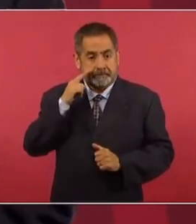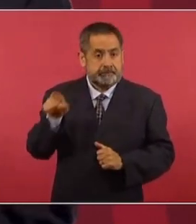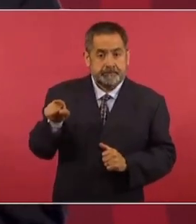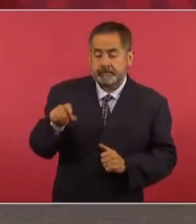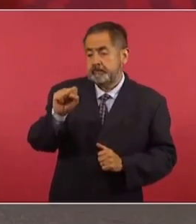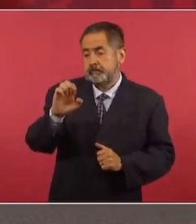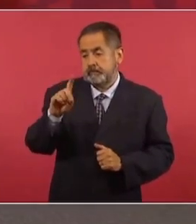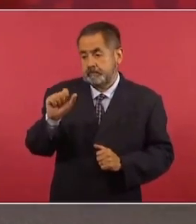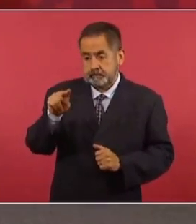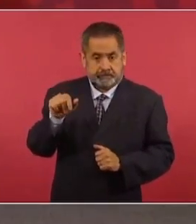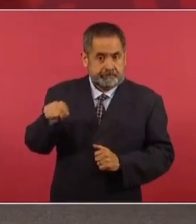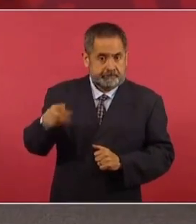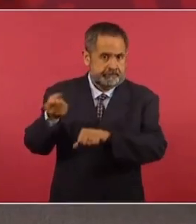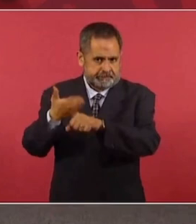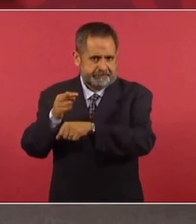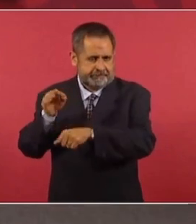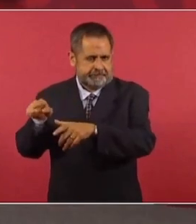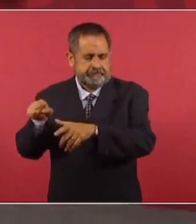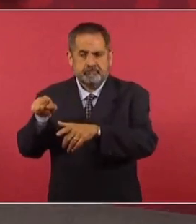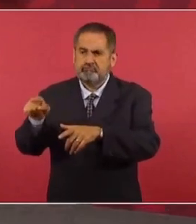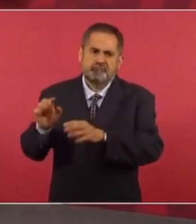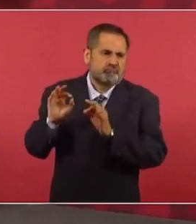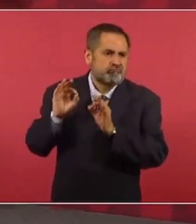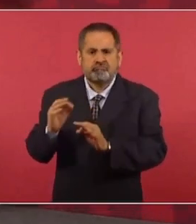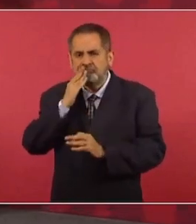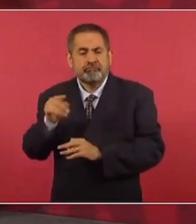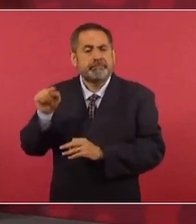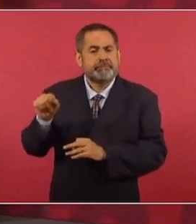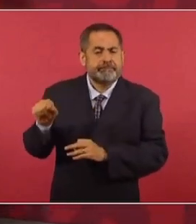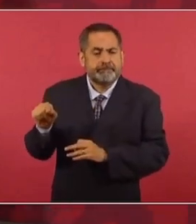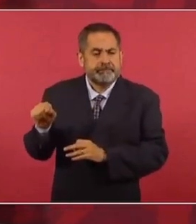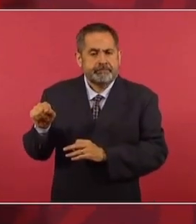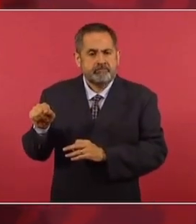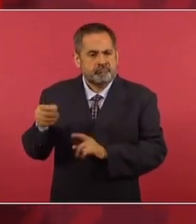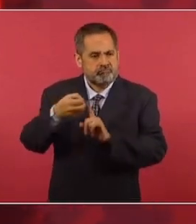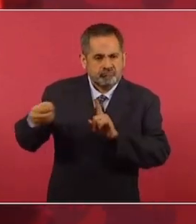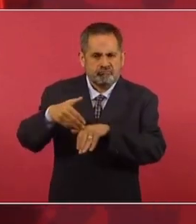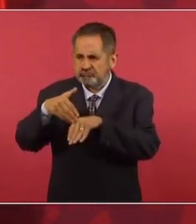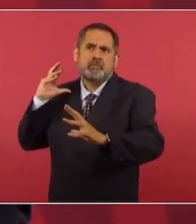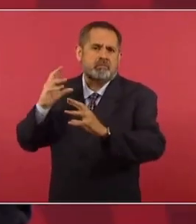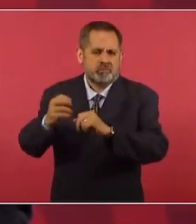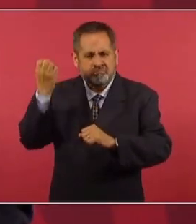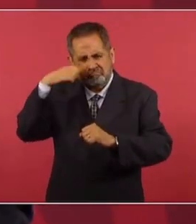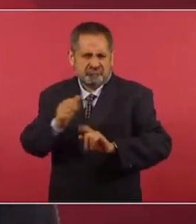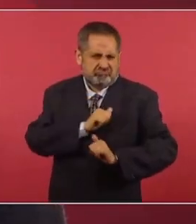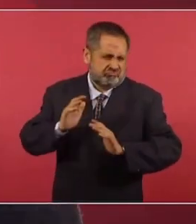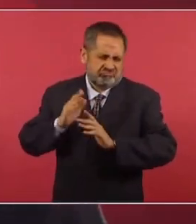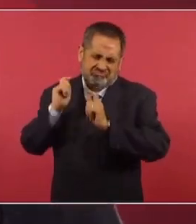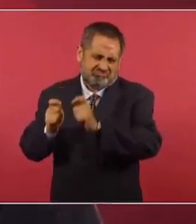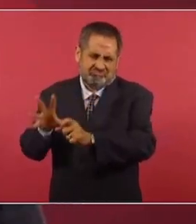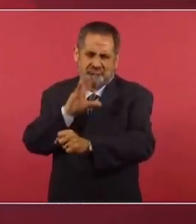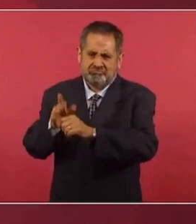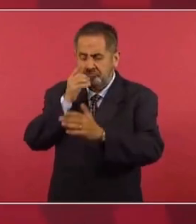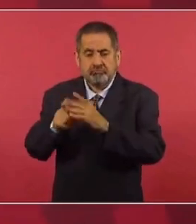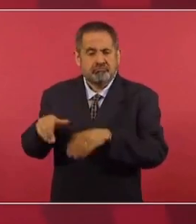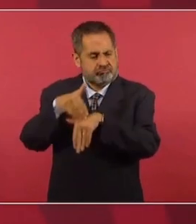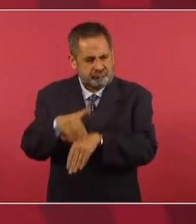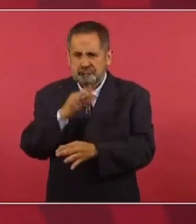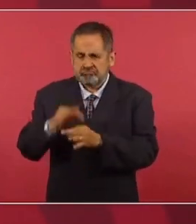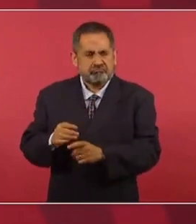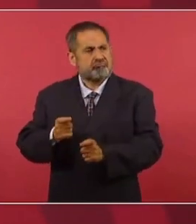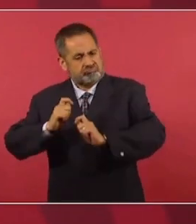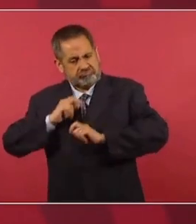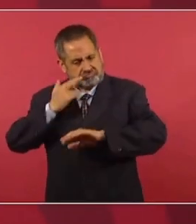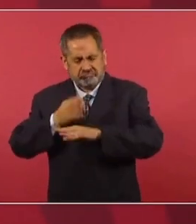Secretaría de Defensa es una institución con disciplina, profesionalismo, experiencia en el cumplimiento de